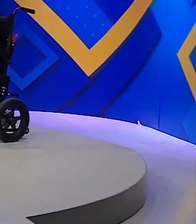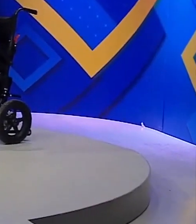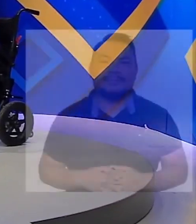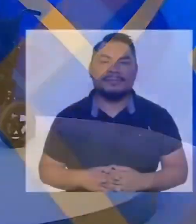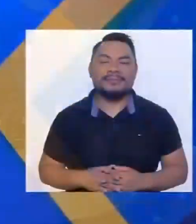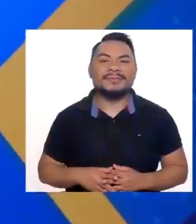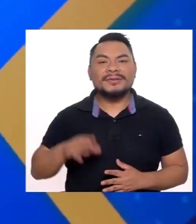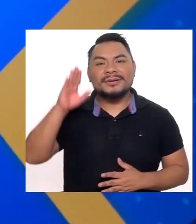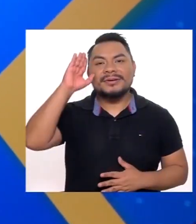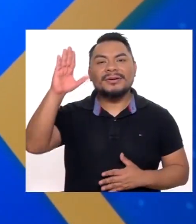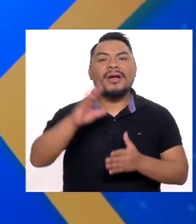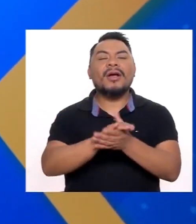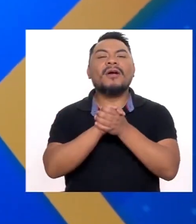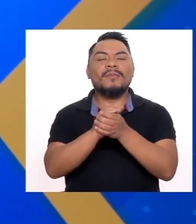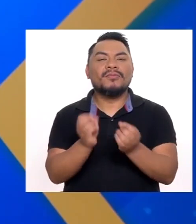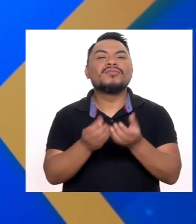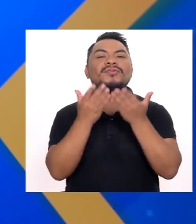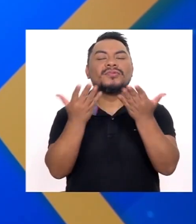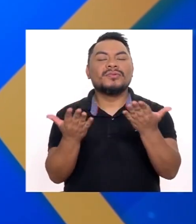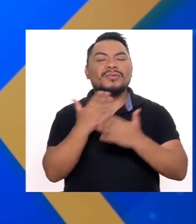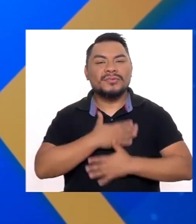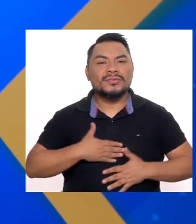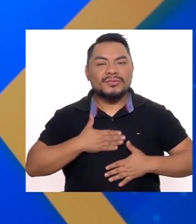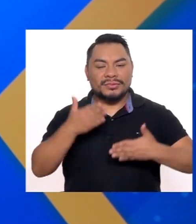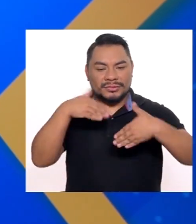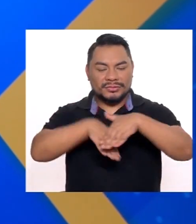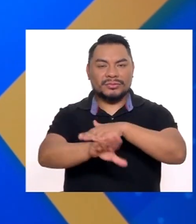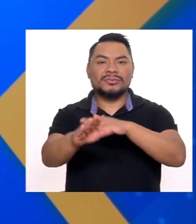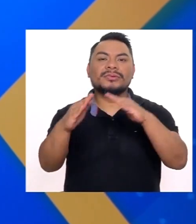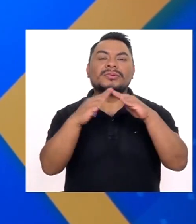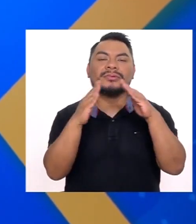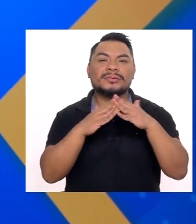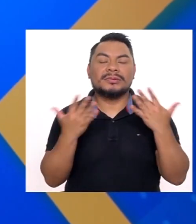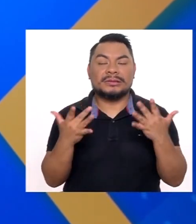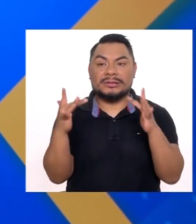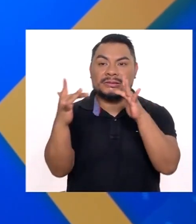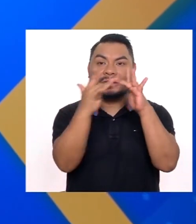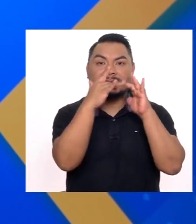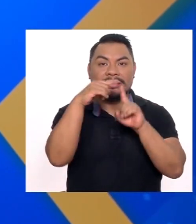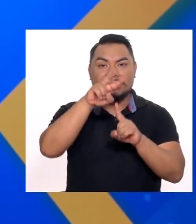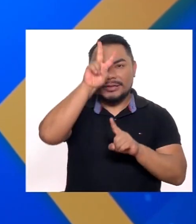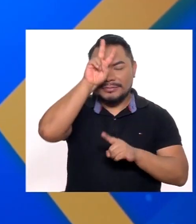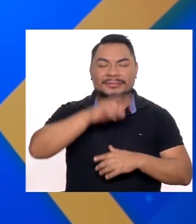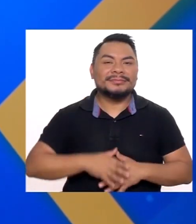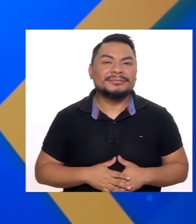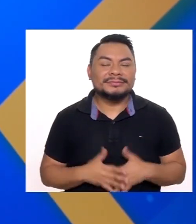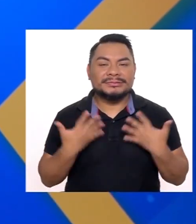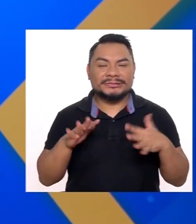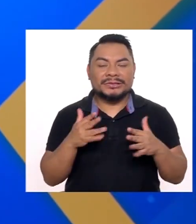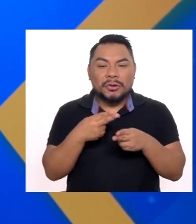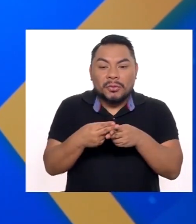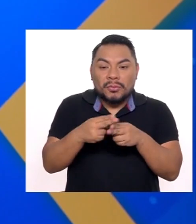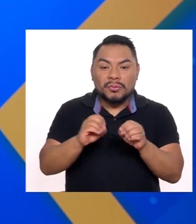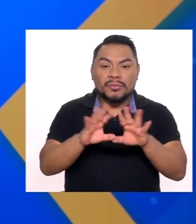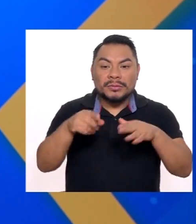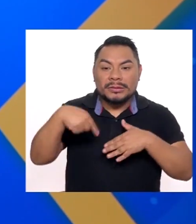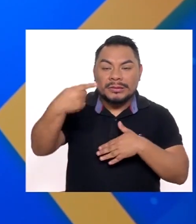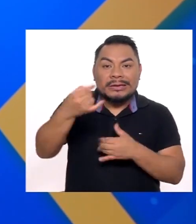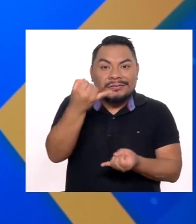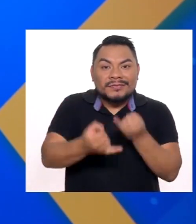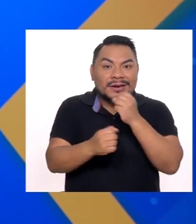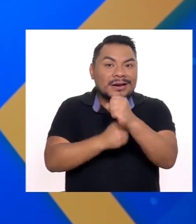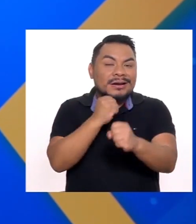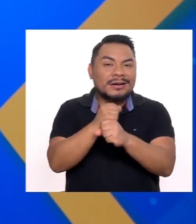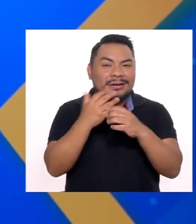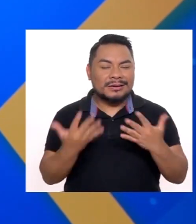¿Qué tal amigos? ¿Cómo están? Es un gusto poder ingresar a sus hogares por la señal de TV Perú Y estamos a pocos días de terminar